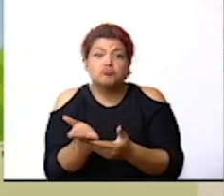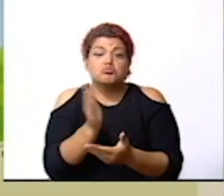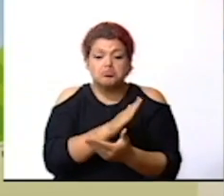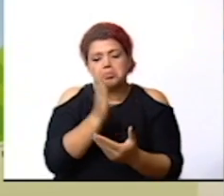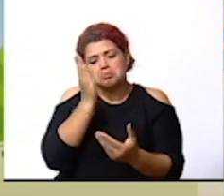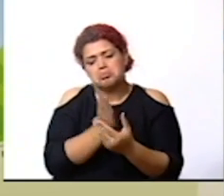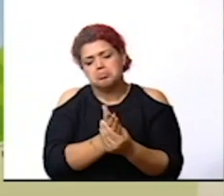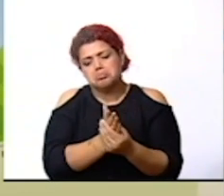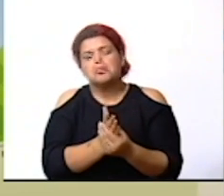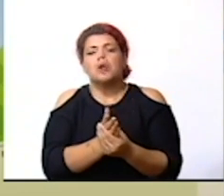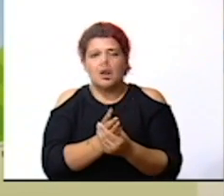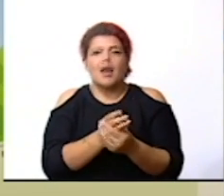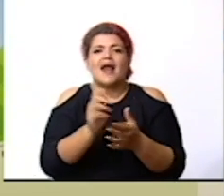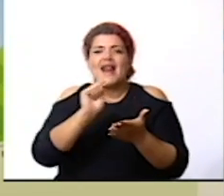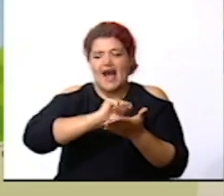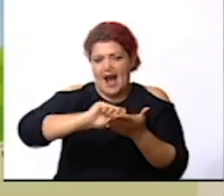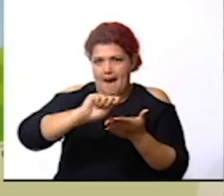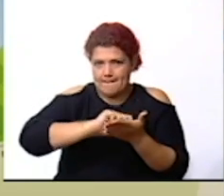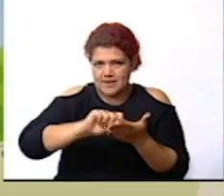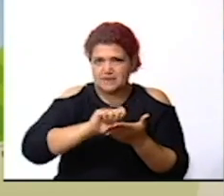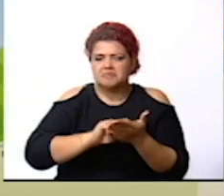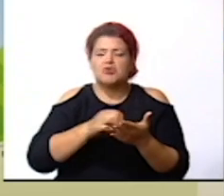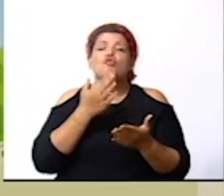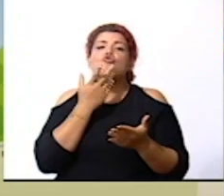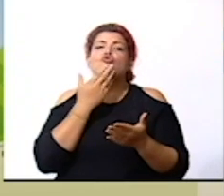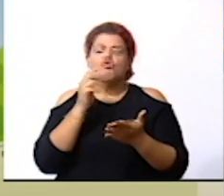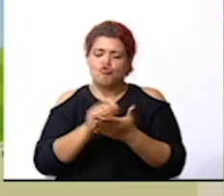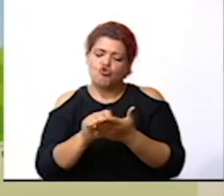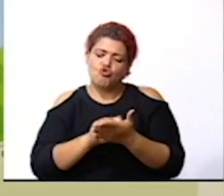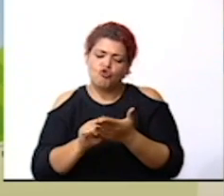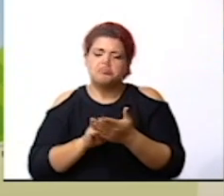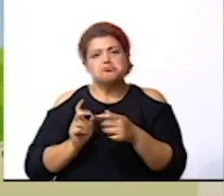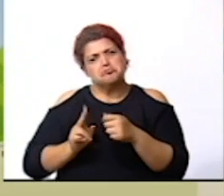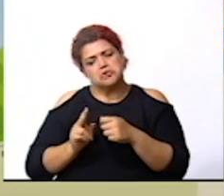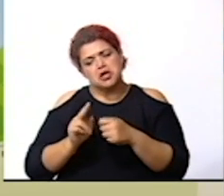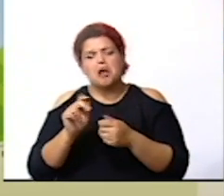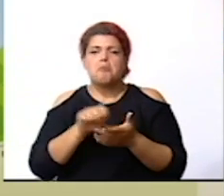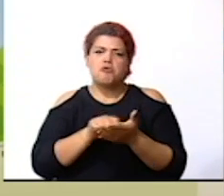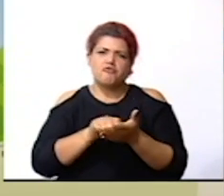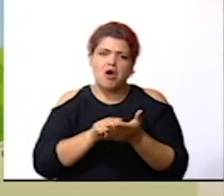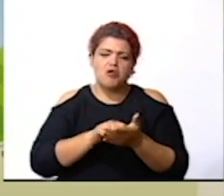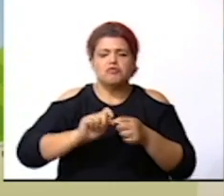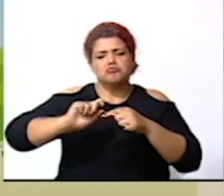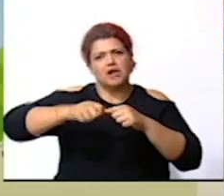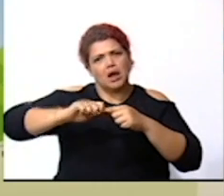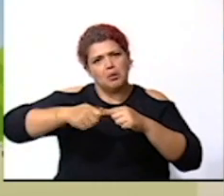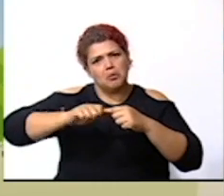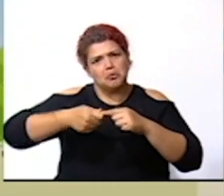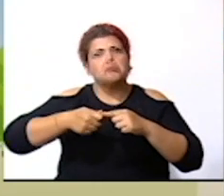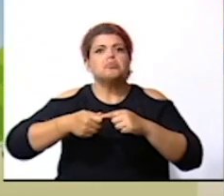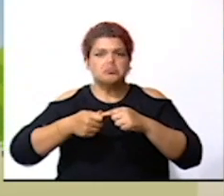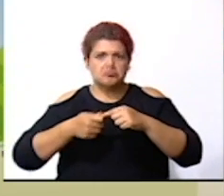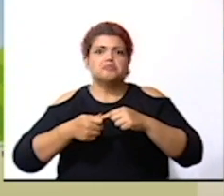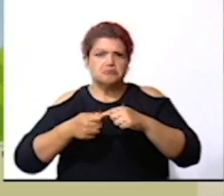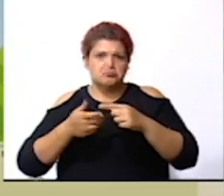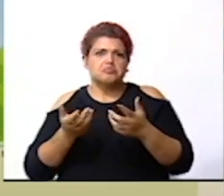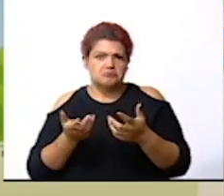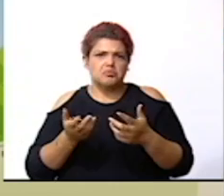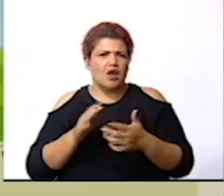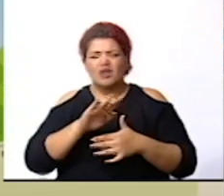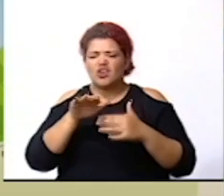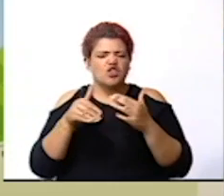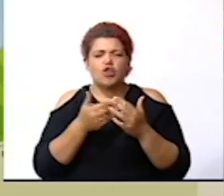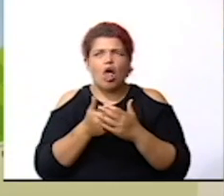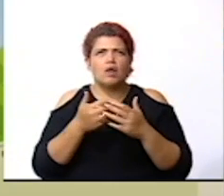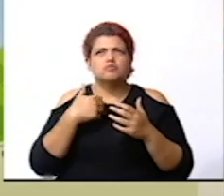vamos a utilizar lápiz lápiz de color tijera borrador maquinilla y sobre todo toda